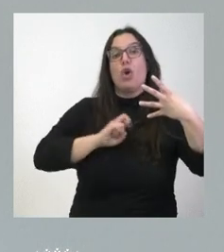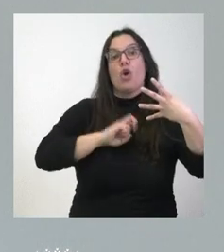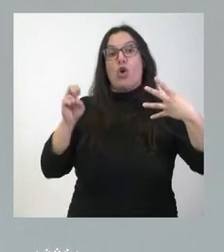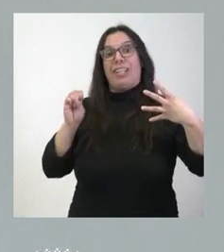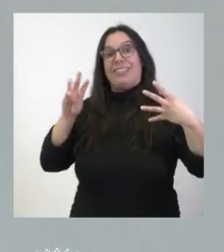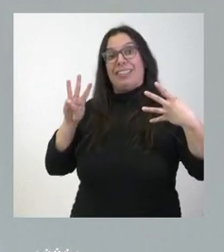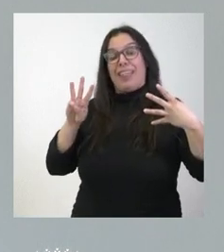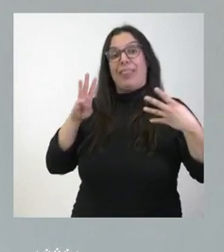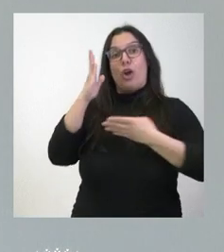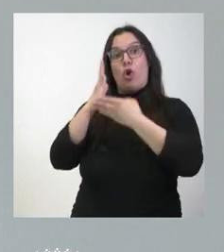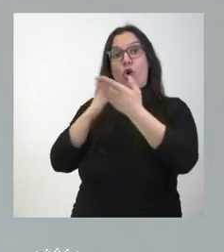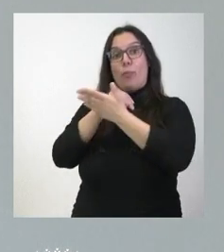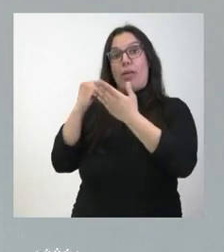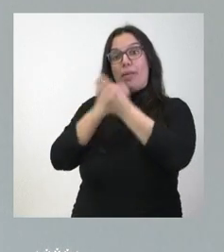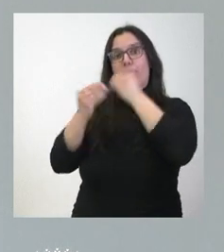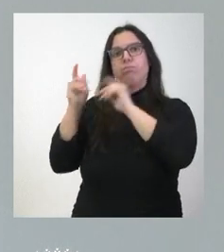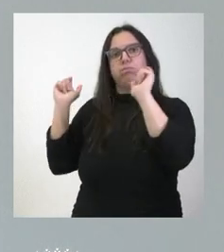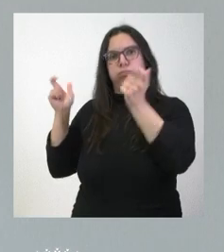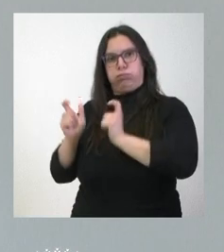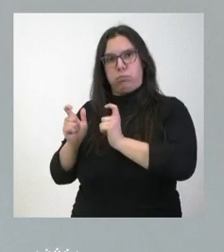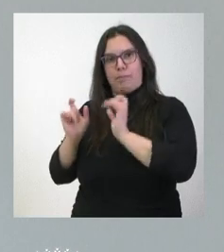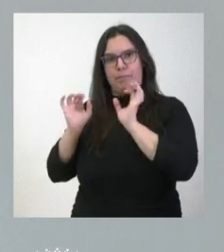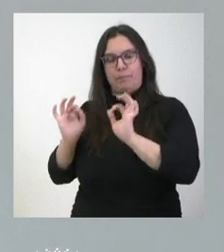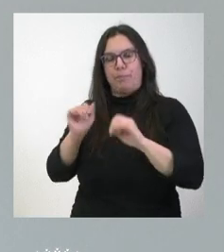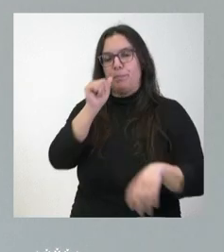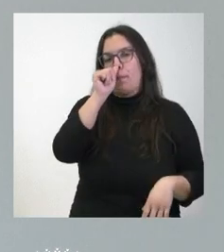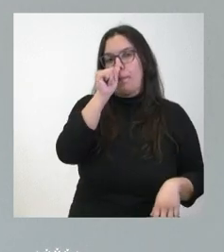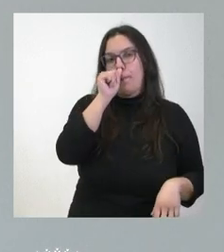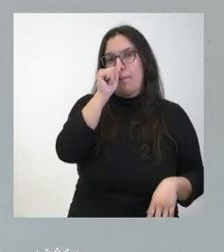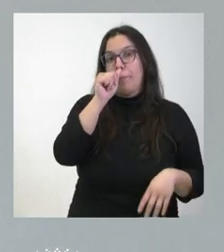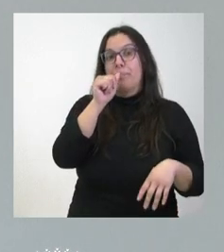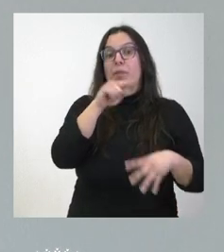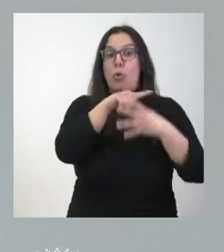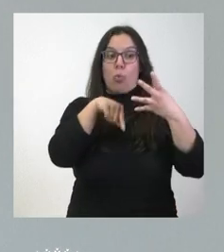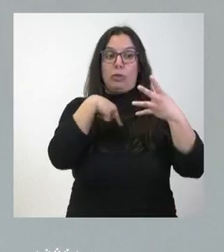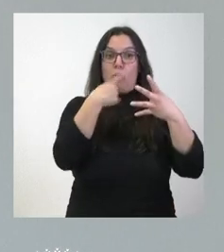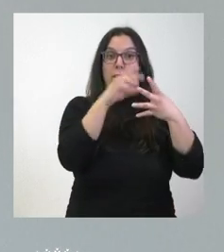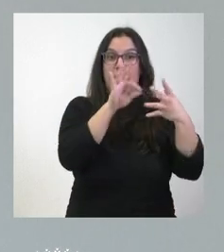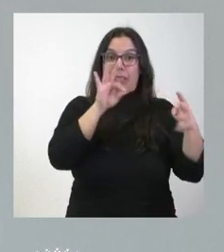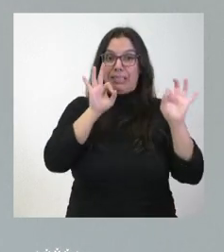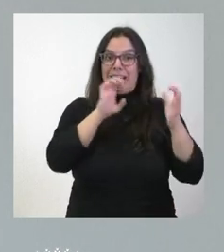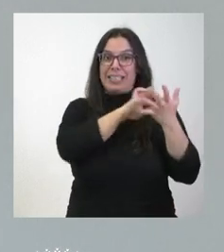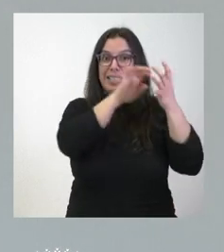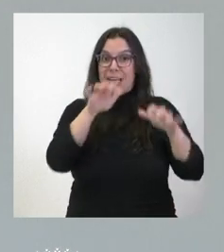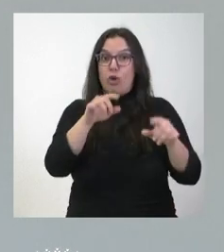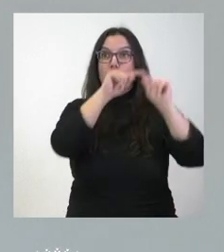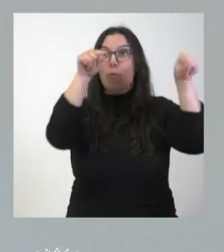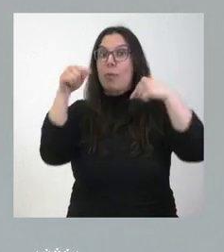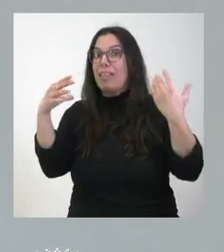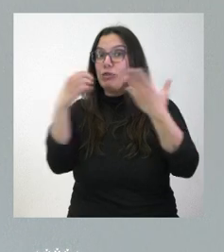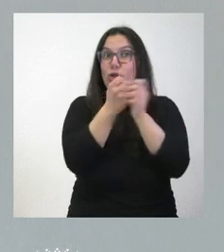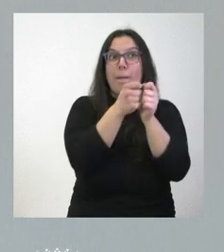natalidad y el número de nacimiento se redujo. No todas las provincias de Castilla y León están entre las que aumentaron y